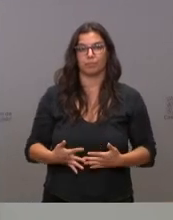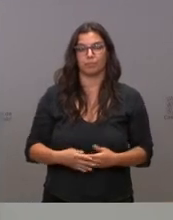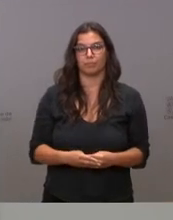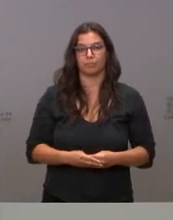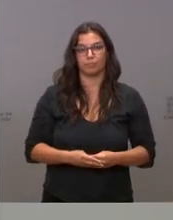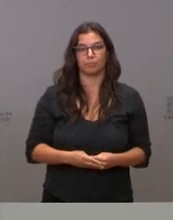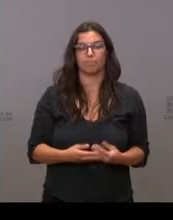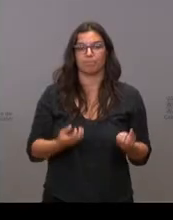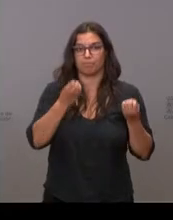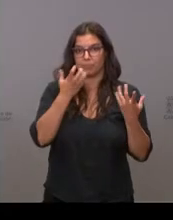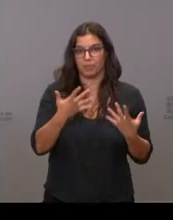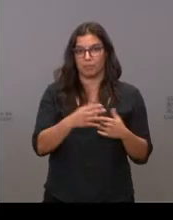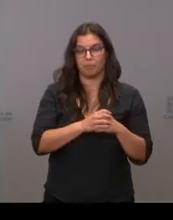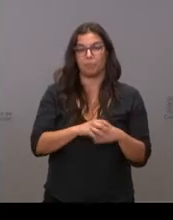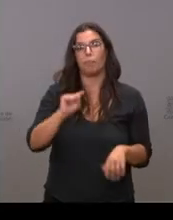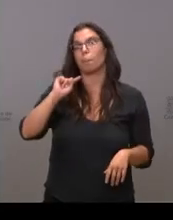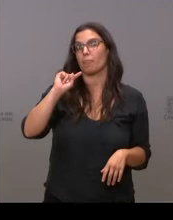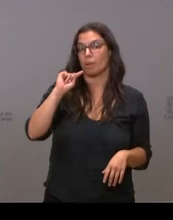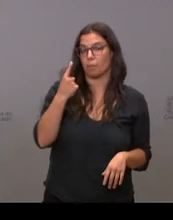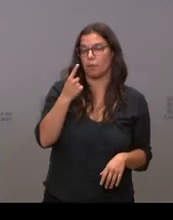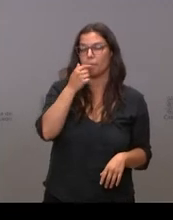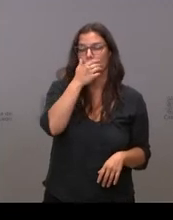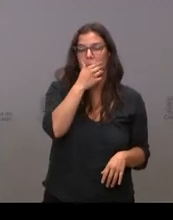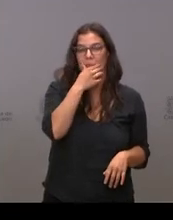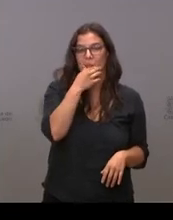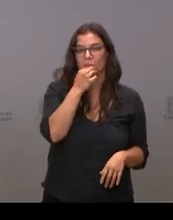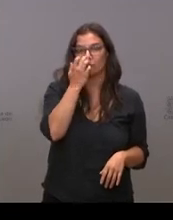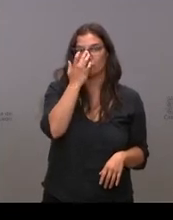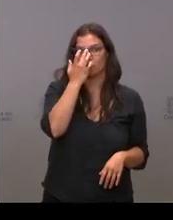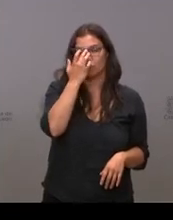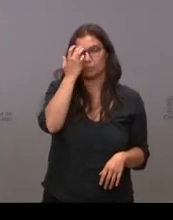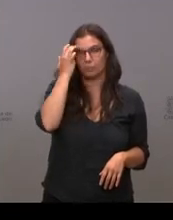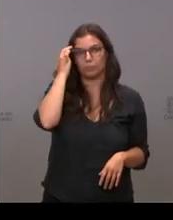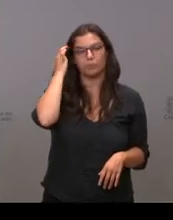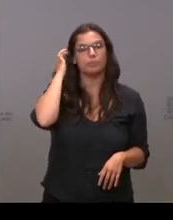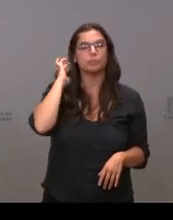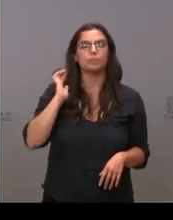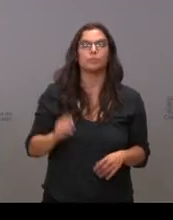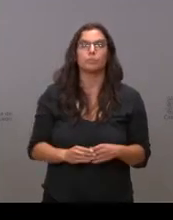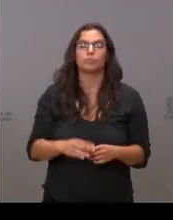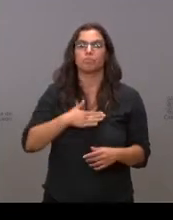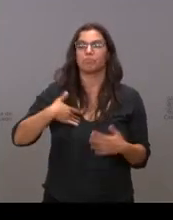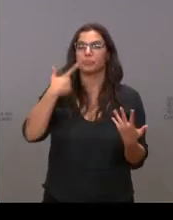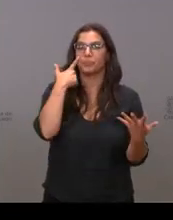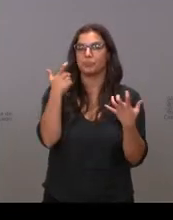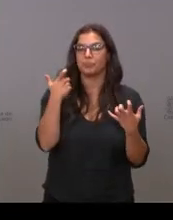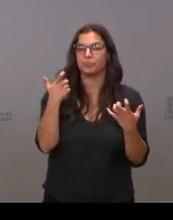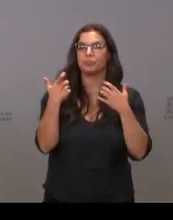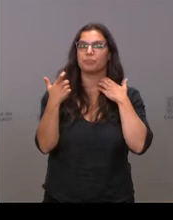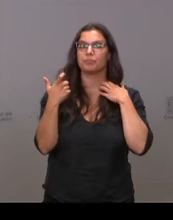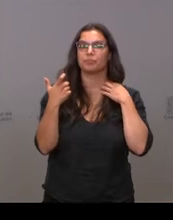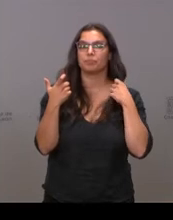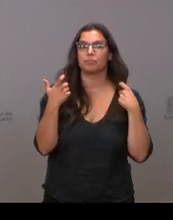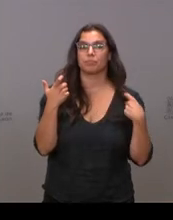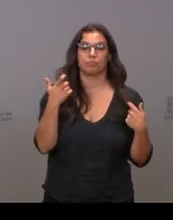Bien, en primer lugar, queremos resaltar lo que ha sido cuestión de